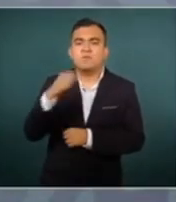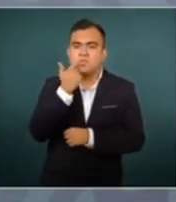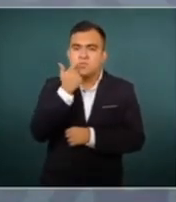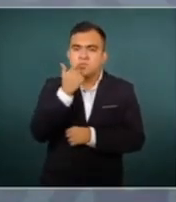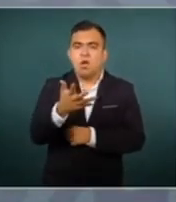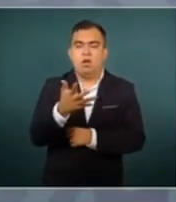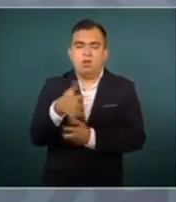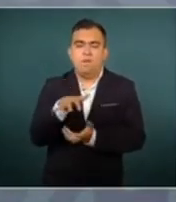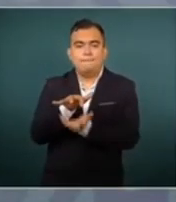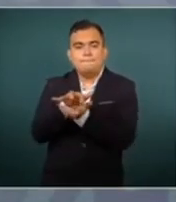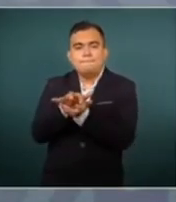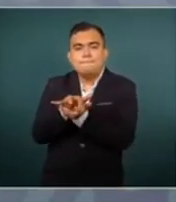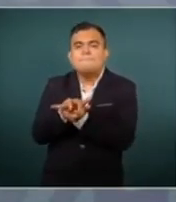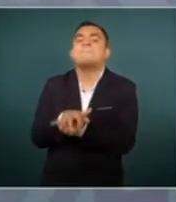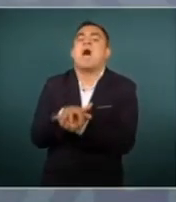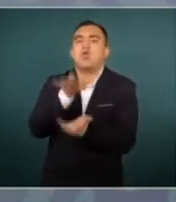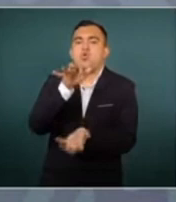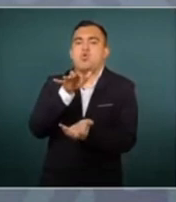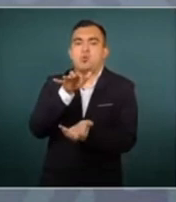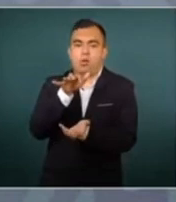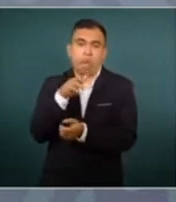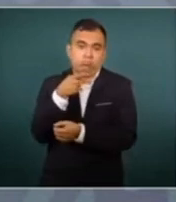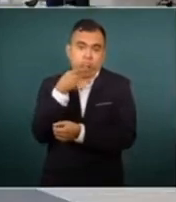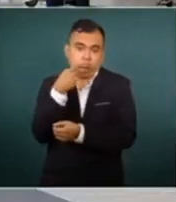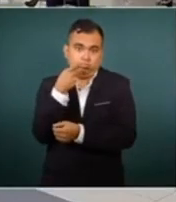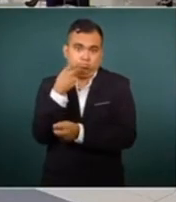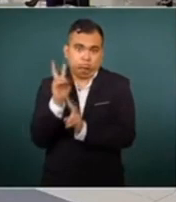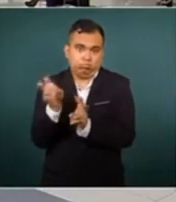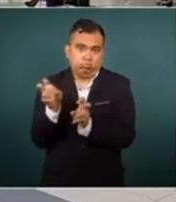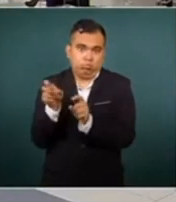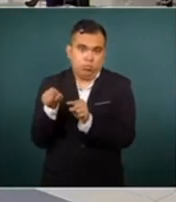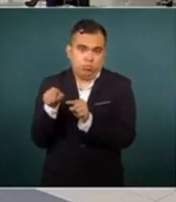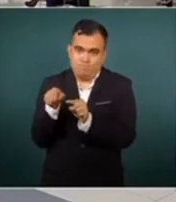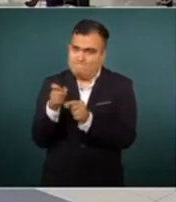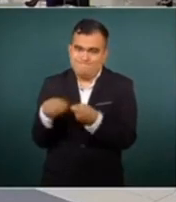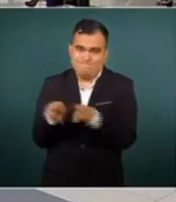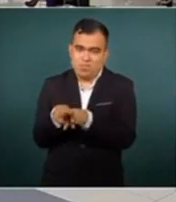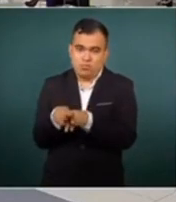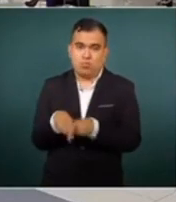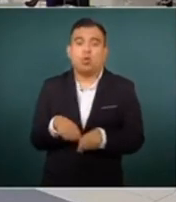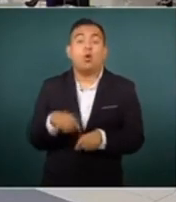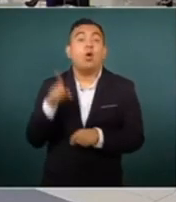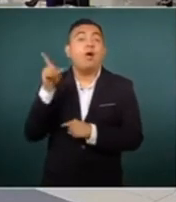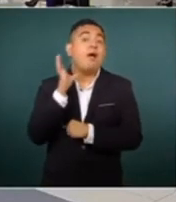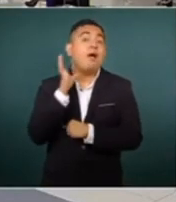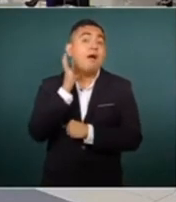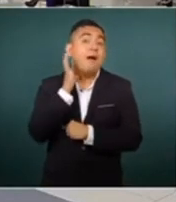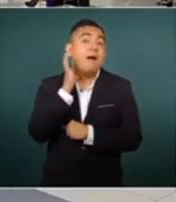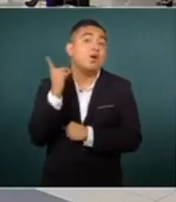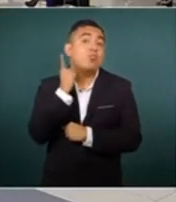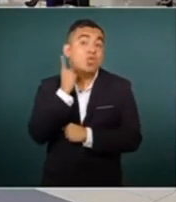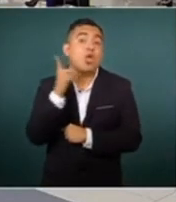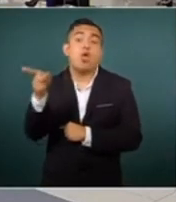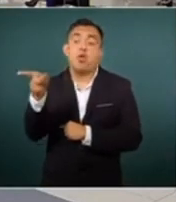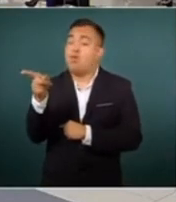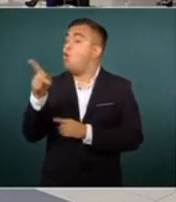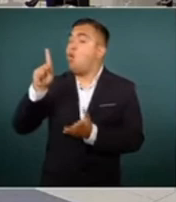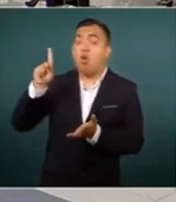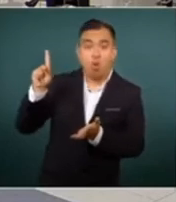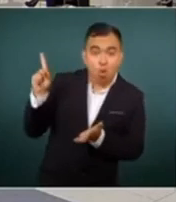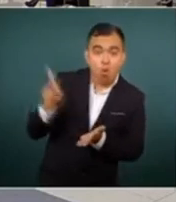textualmente, asegurar que la Cámara de Diputados recobre su papel